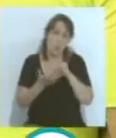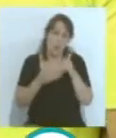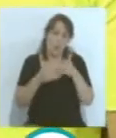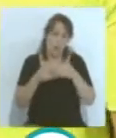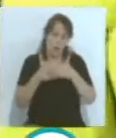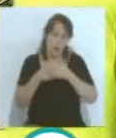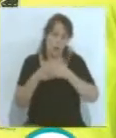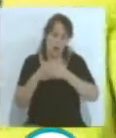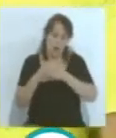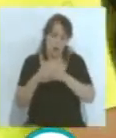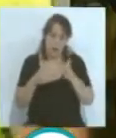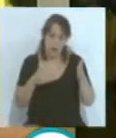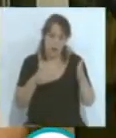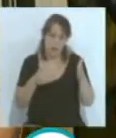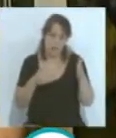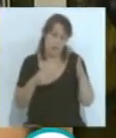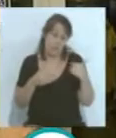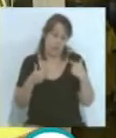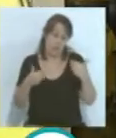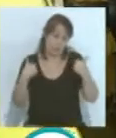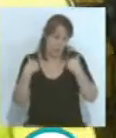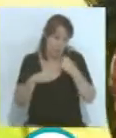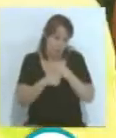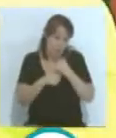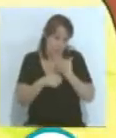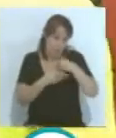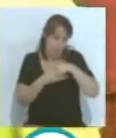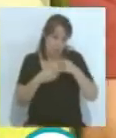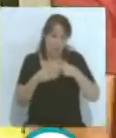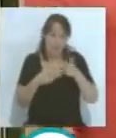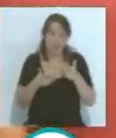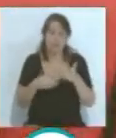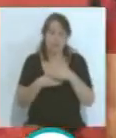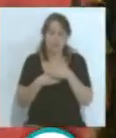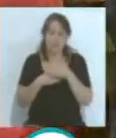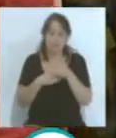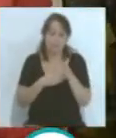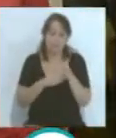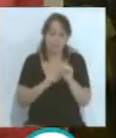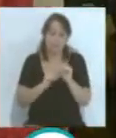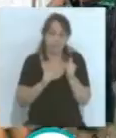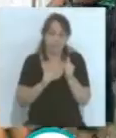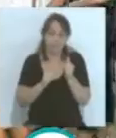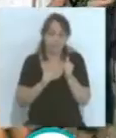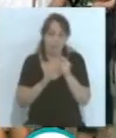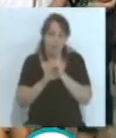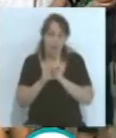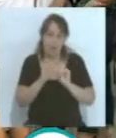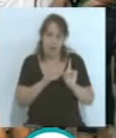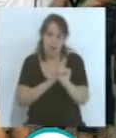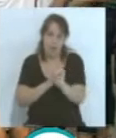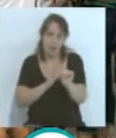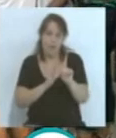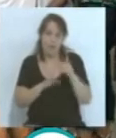por parte de los empleados de la tienda y comenzaban a entrar a los